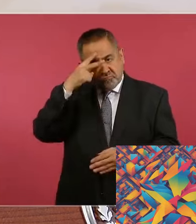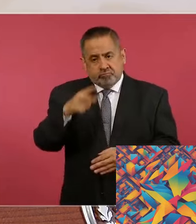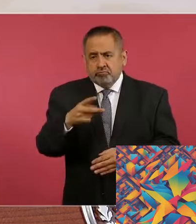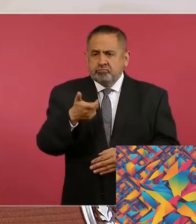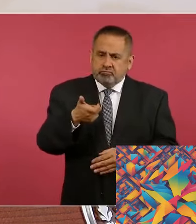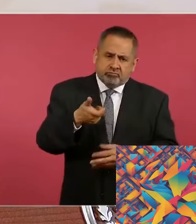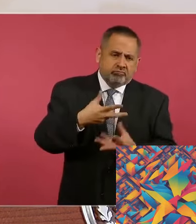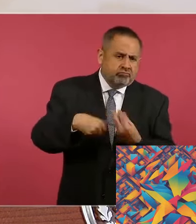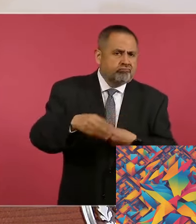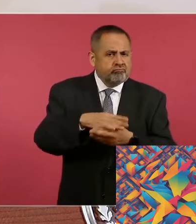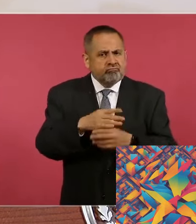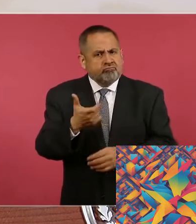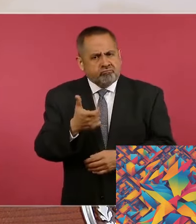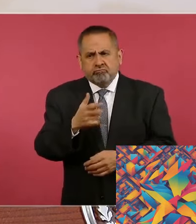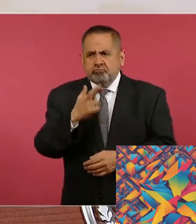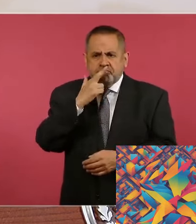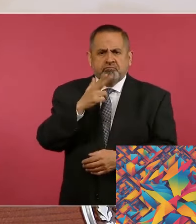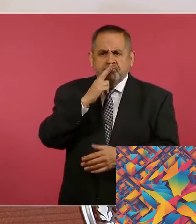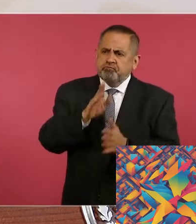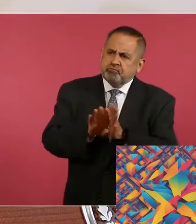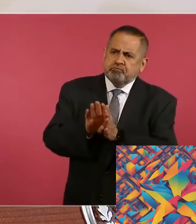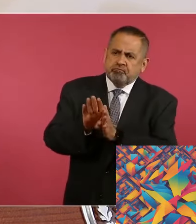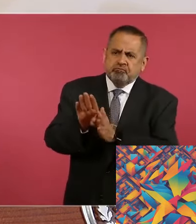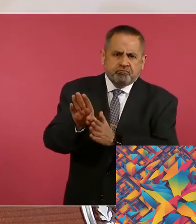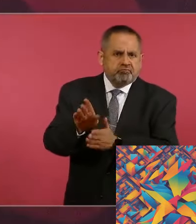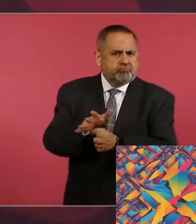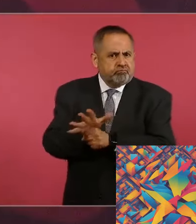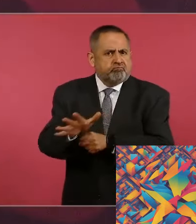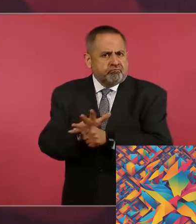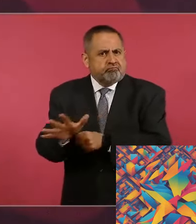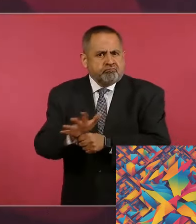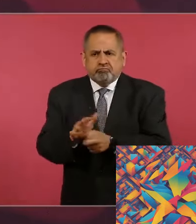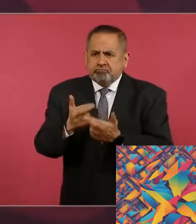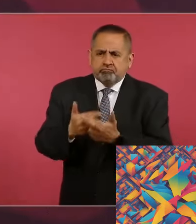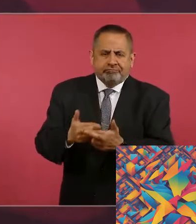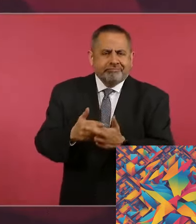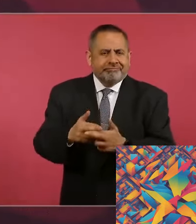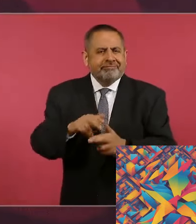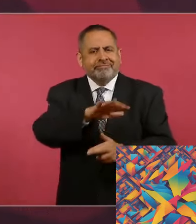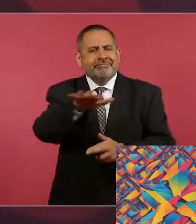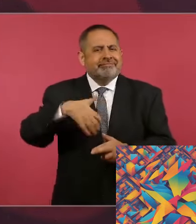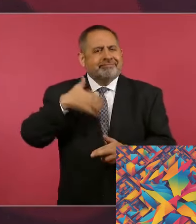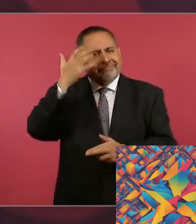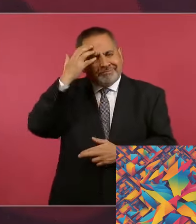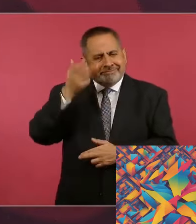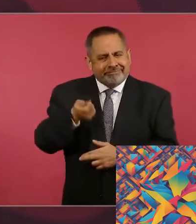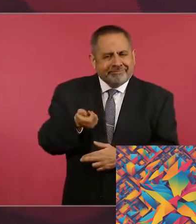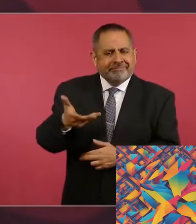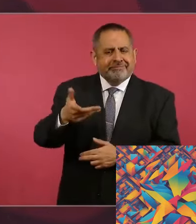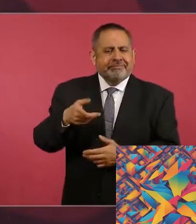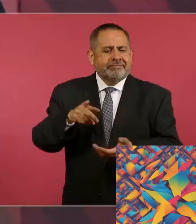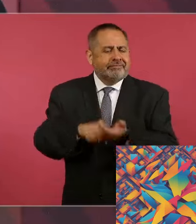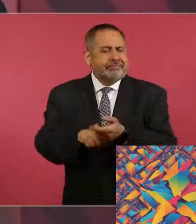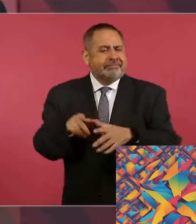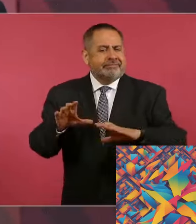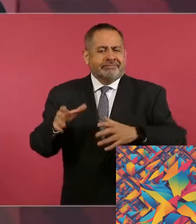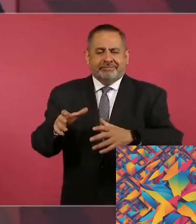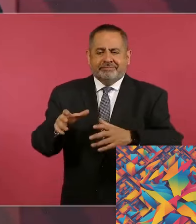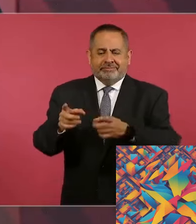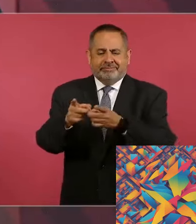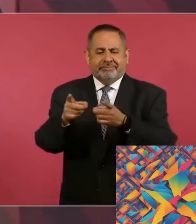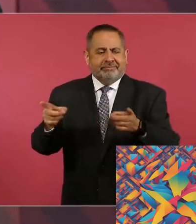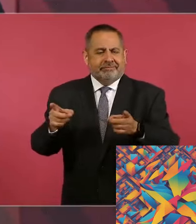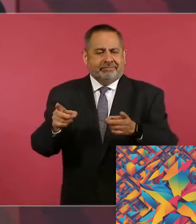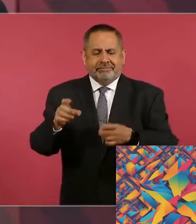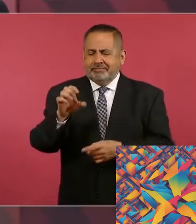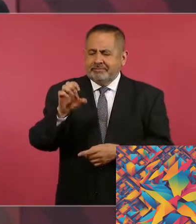En un ambiente de creciente expectativa y esperanza, a tan solo dos meses de las próximas elecciones federales, la gestión del presidente Andrés